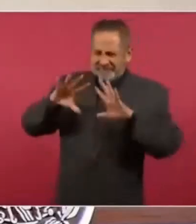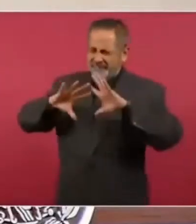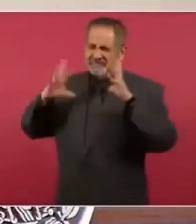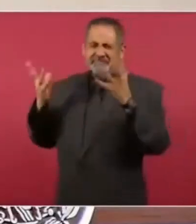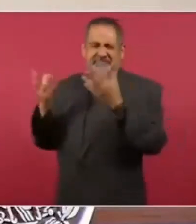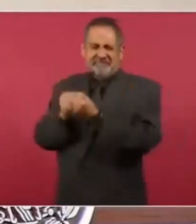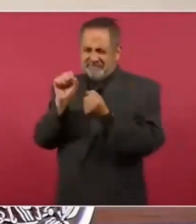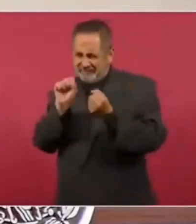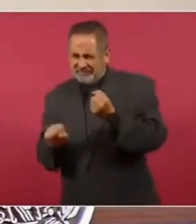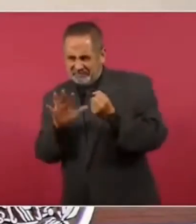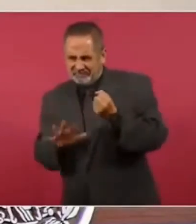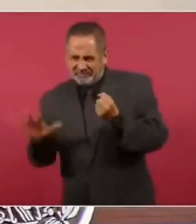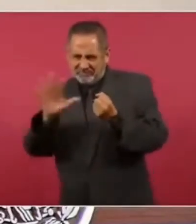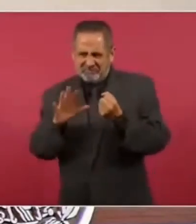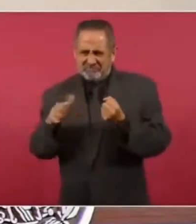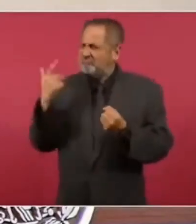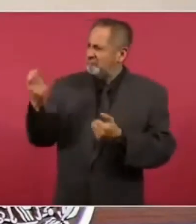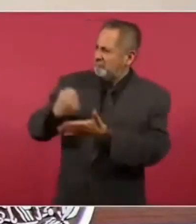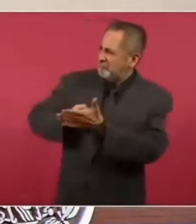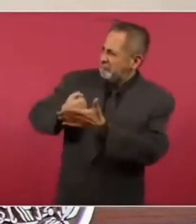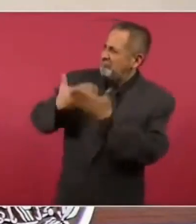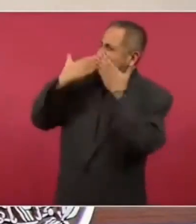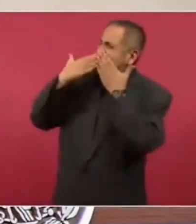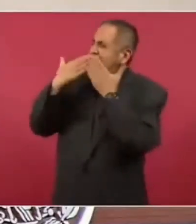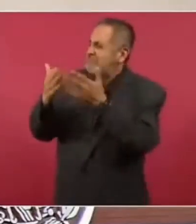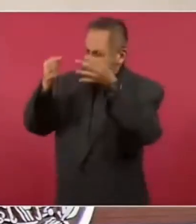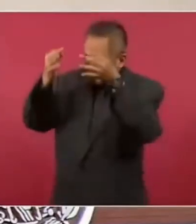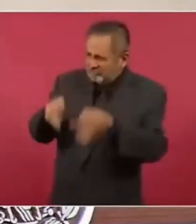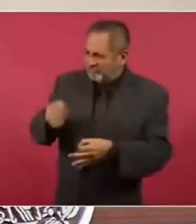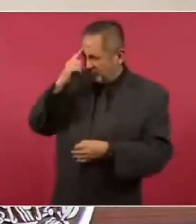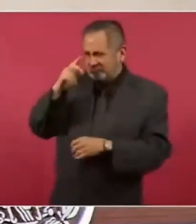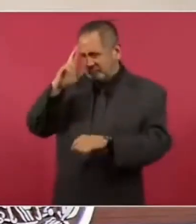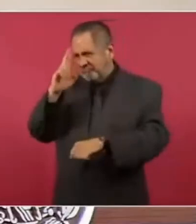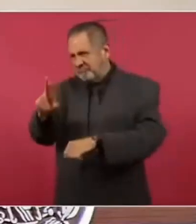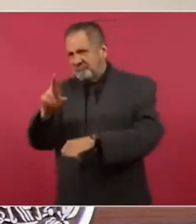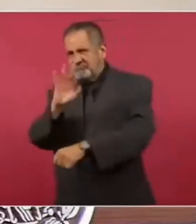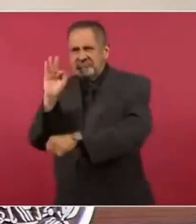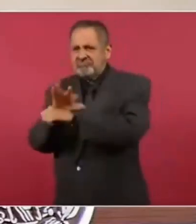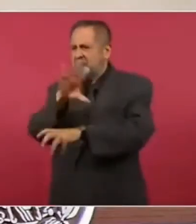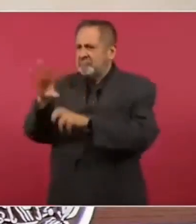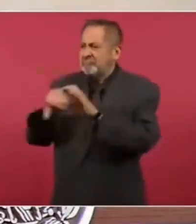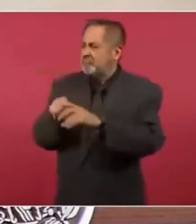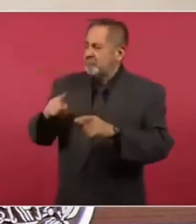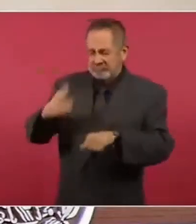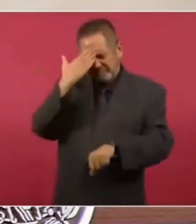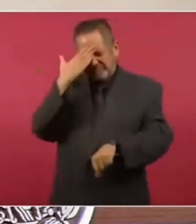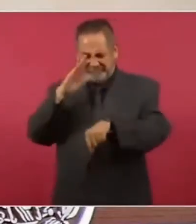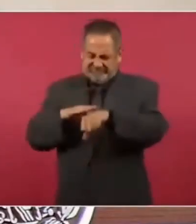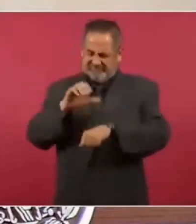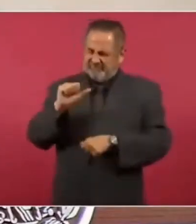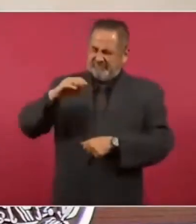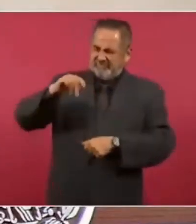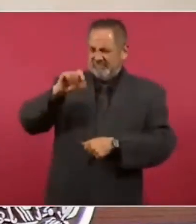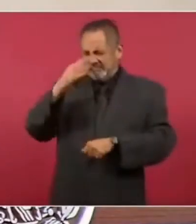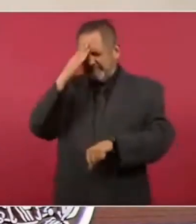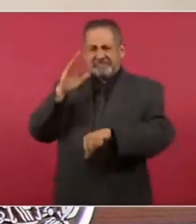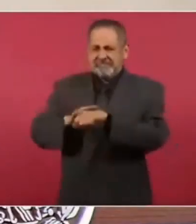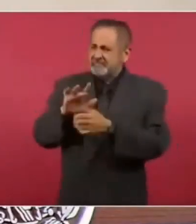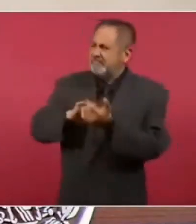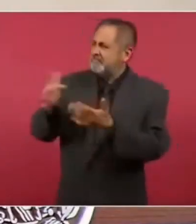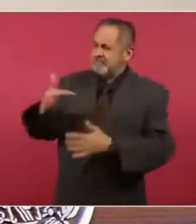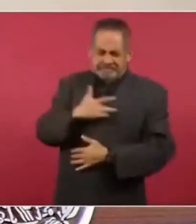del sur, se celebra tu lucha por la dignidad de todos y se recordará tu nombre. Gracias con el corazón.